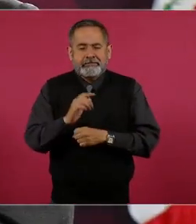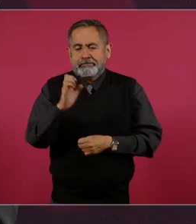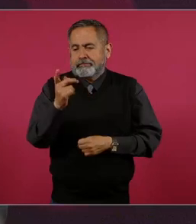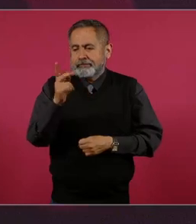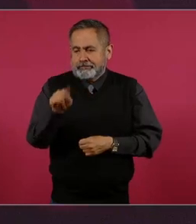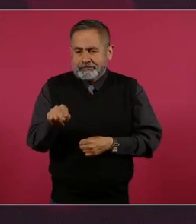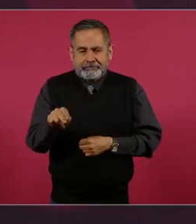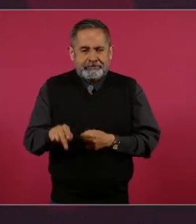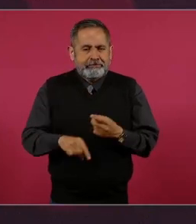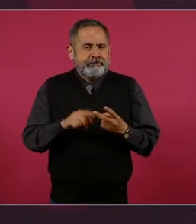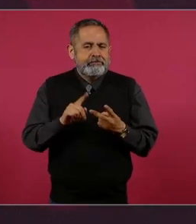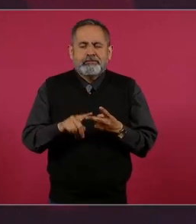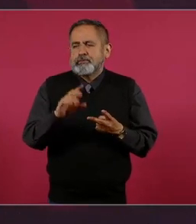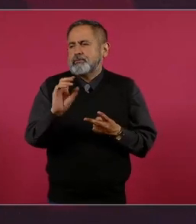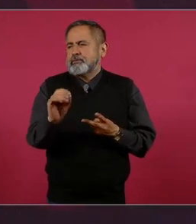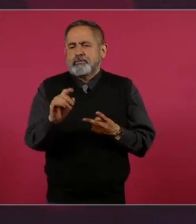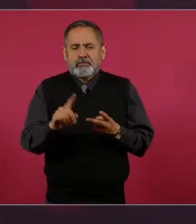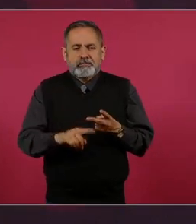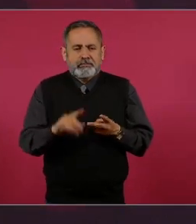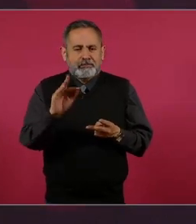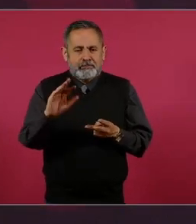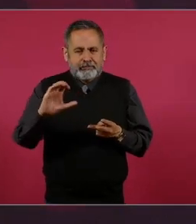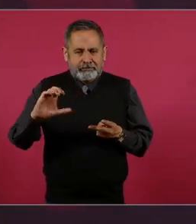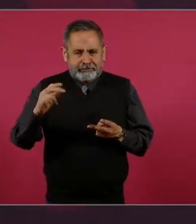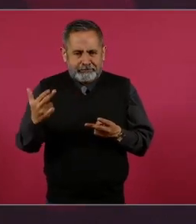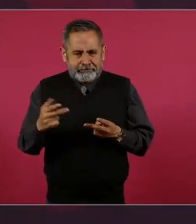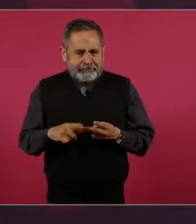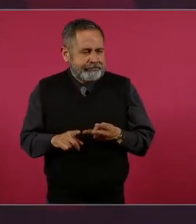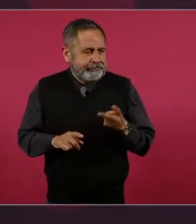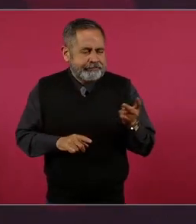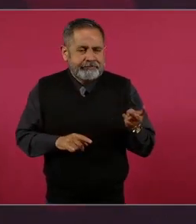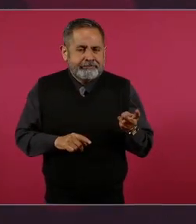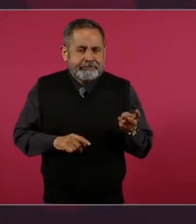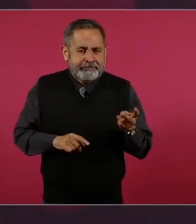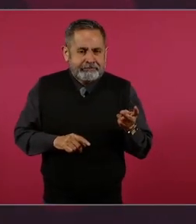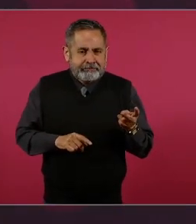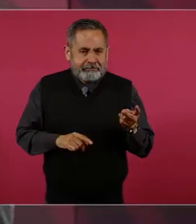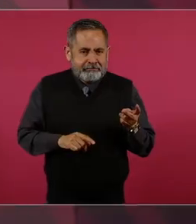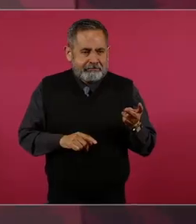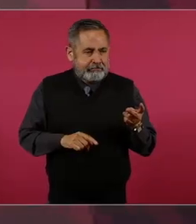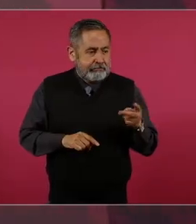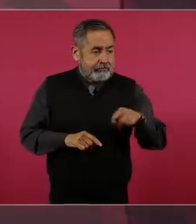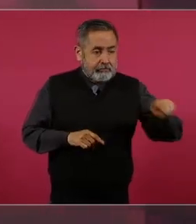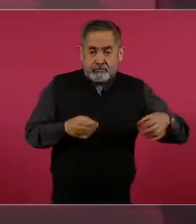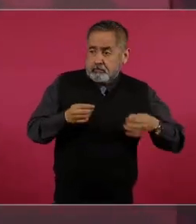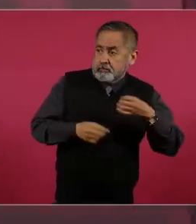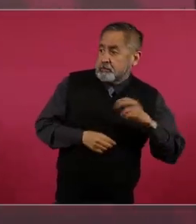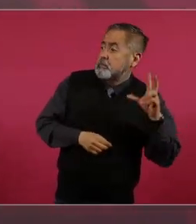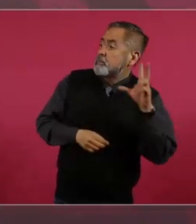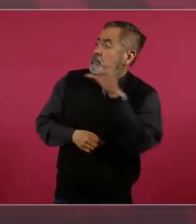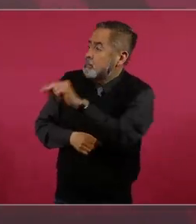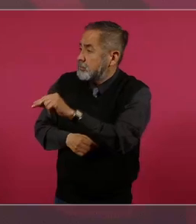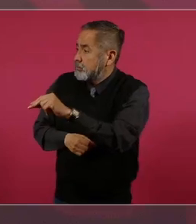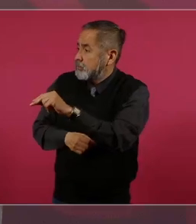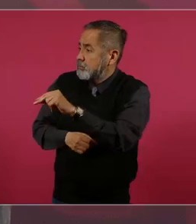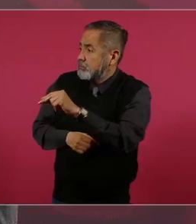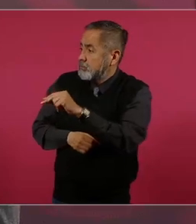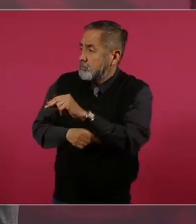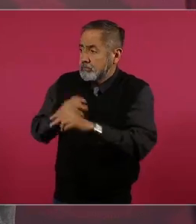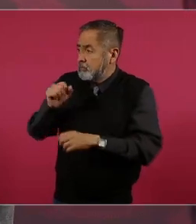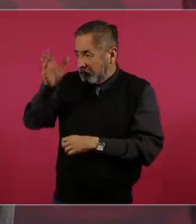o a Felipe Calderón se le revelaban?